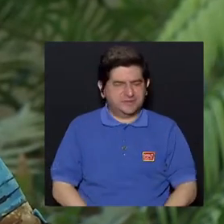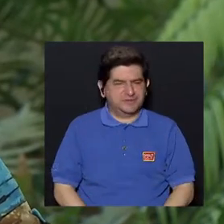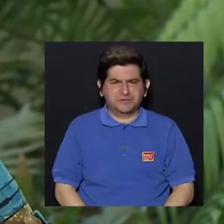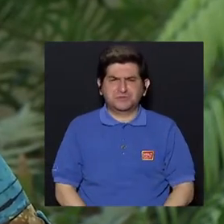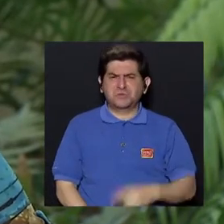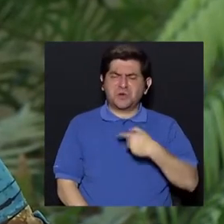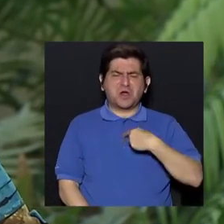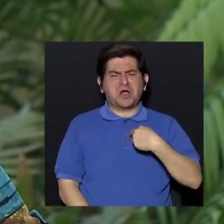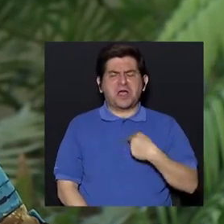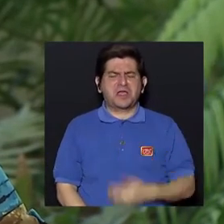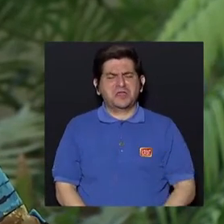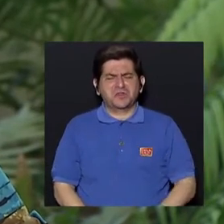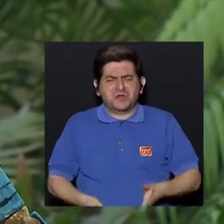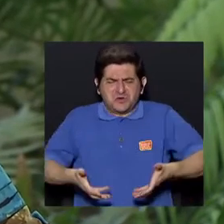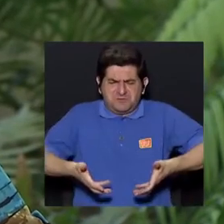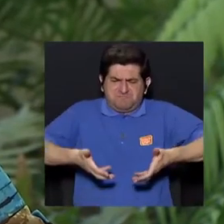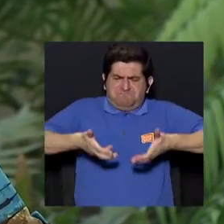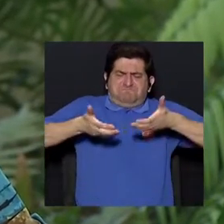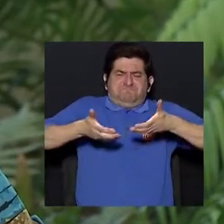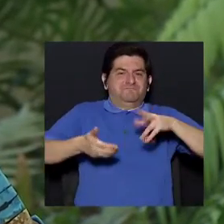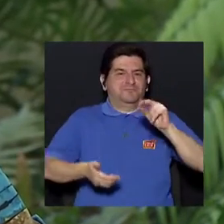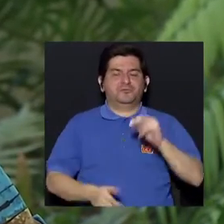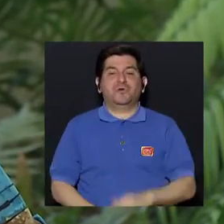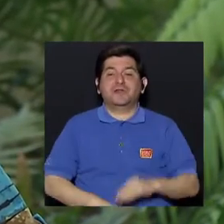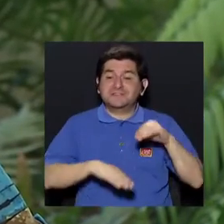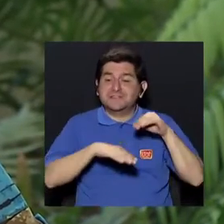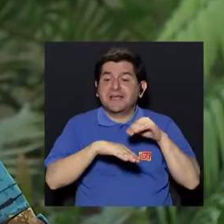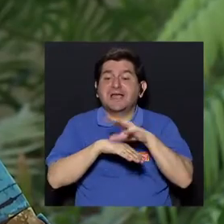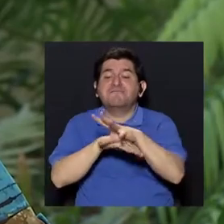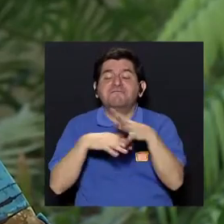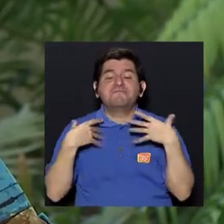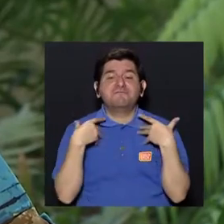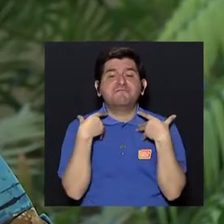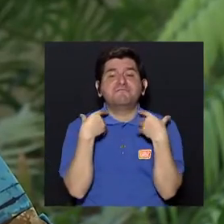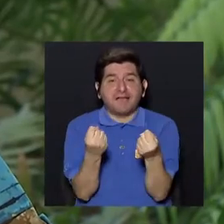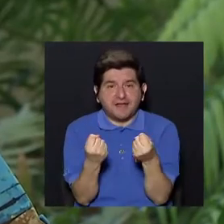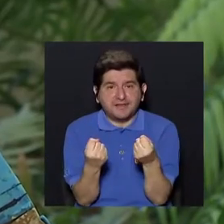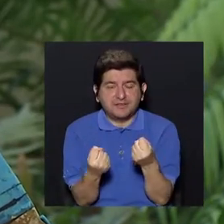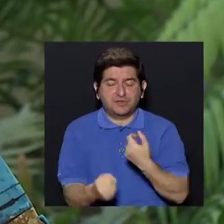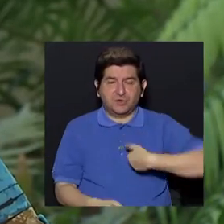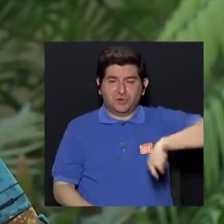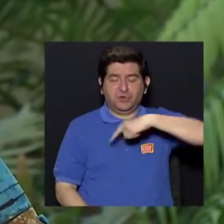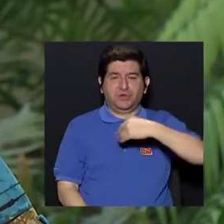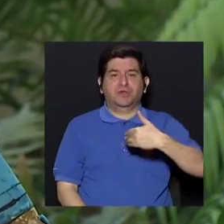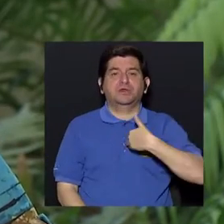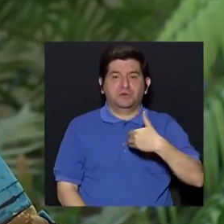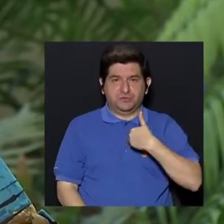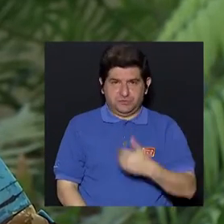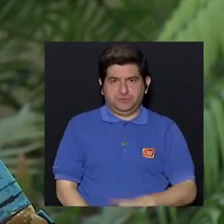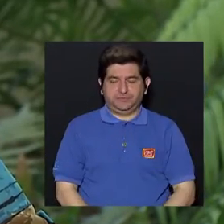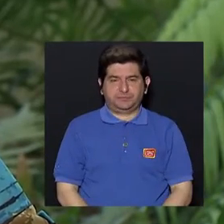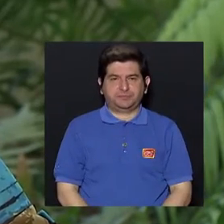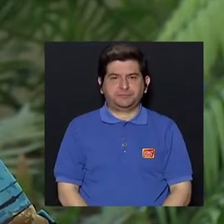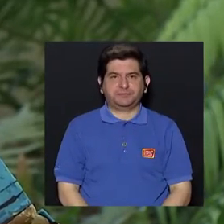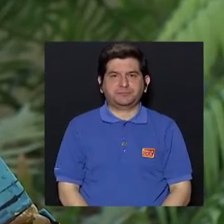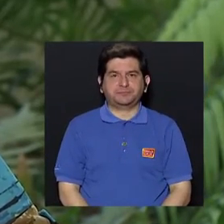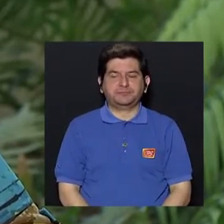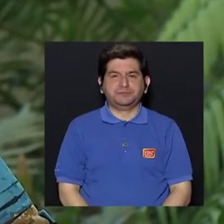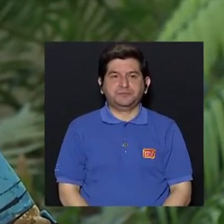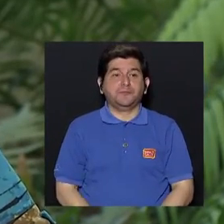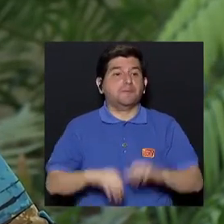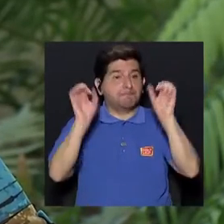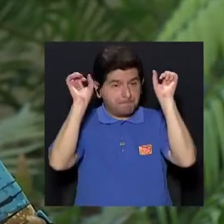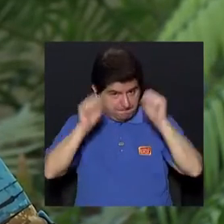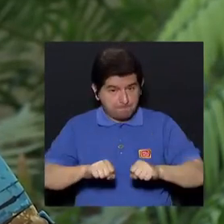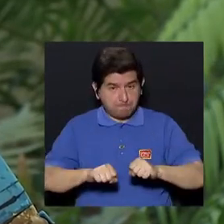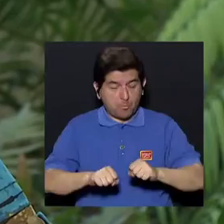que, bueno, yo lo voy a alzar y me pesa mucho, una cosa así, sino es el efecto sobre la salud que nosotros vayamos a tener, ¿verdad? Entonces, sí